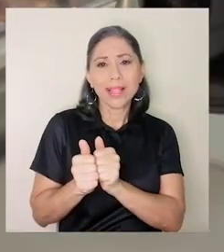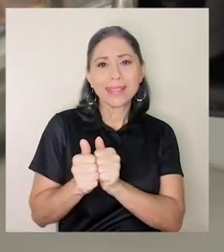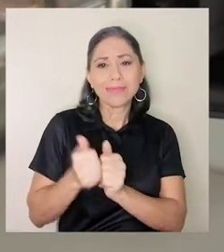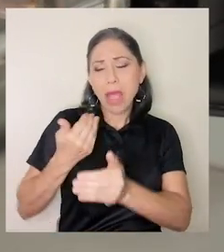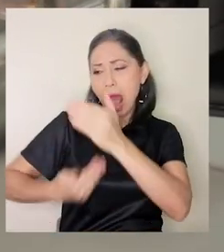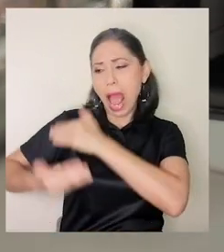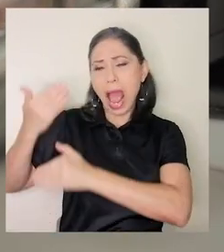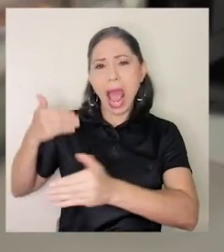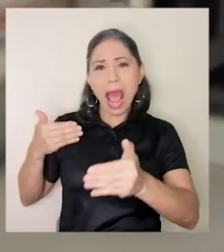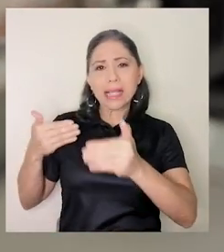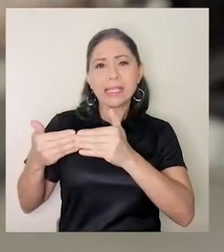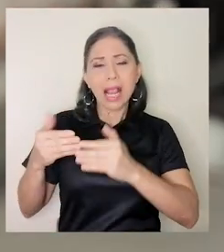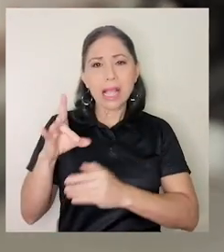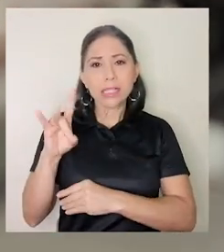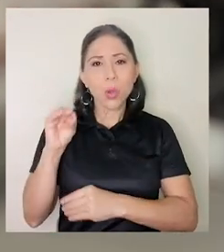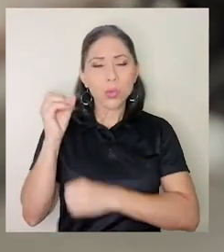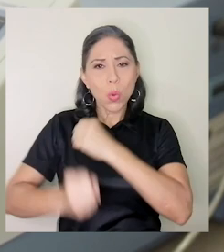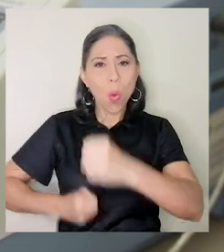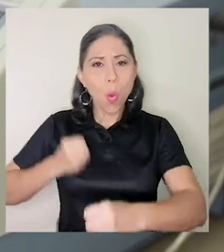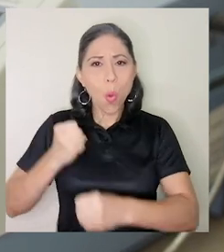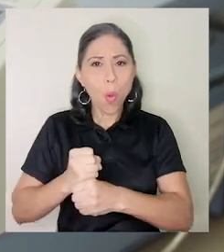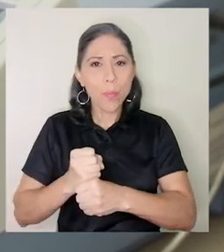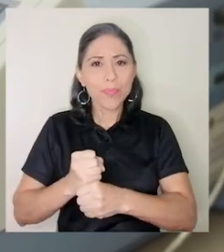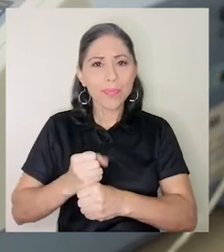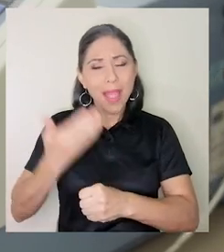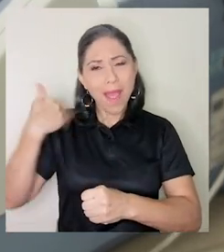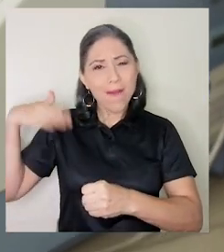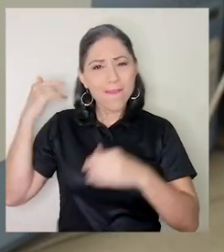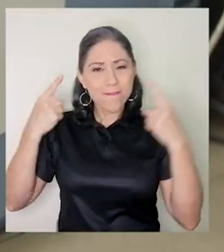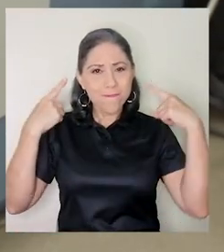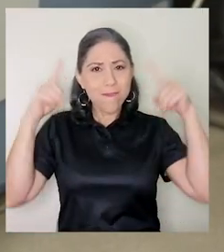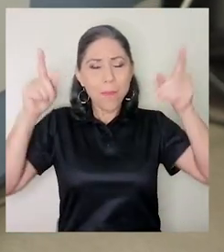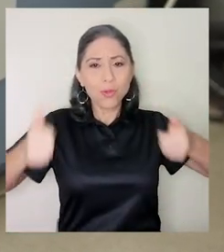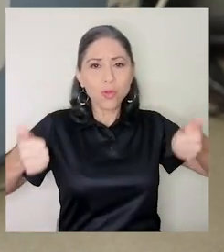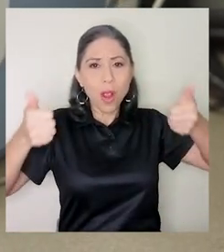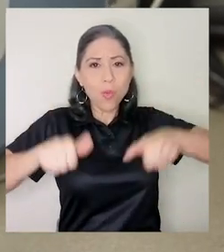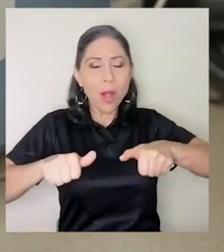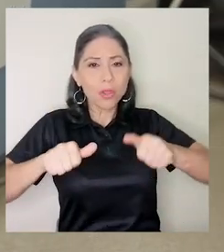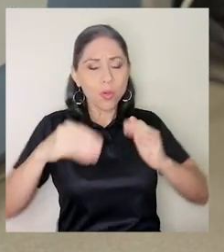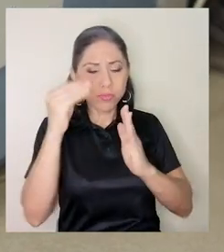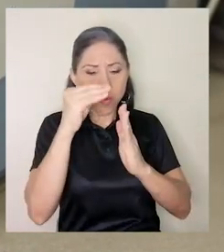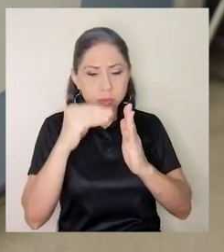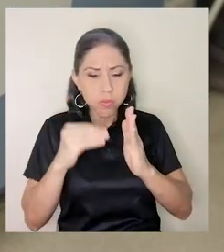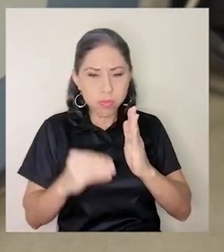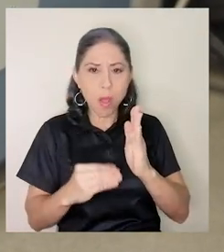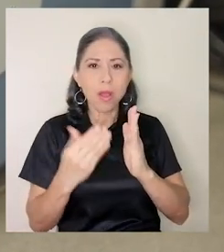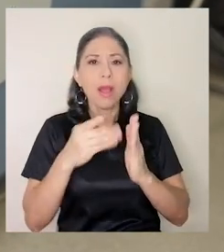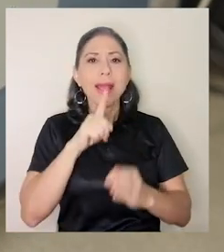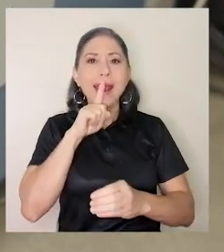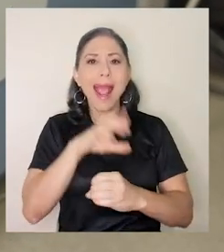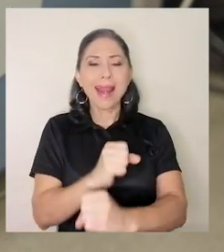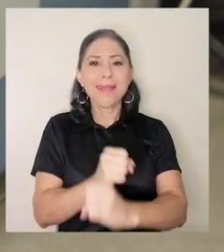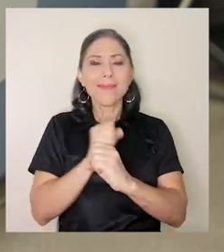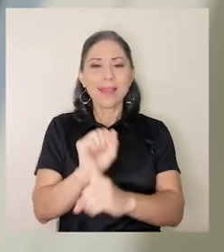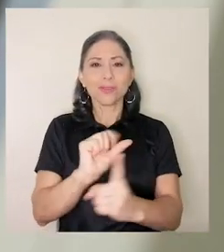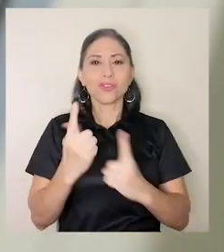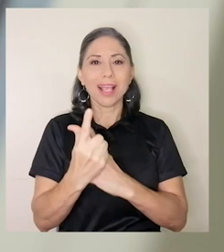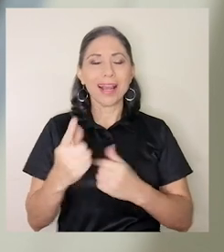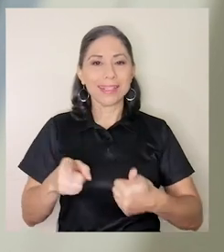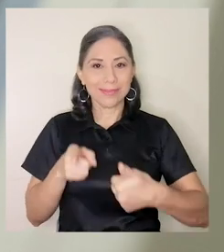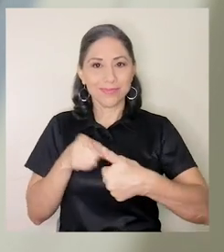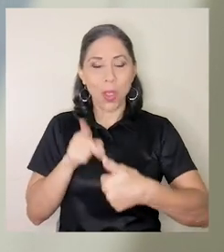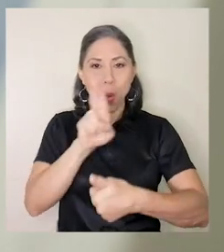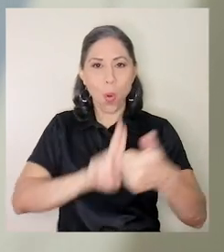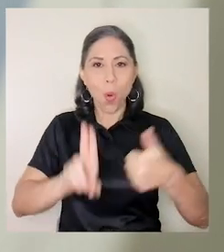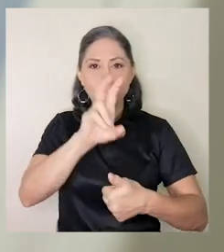en ese famoso acuerdo que creó las garantías sociales. La Universidad de Costa Rica y